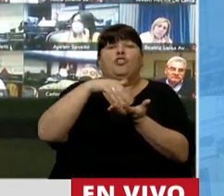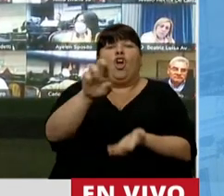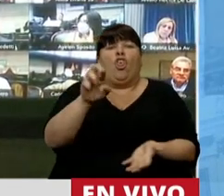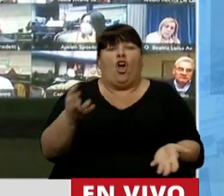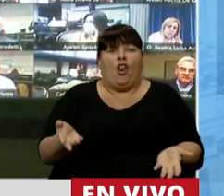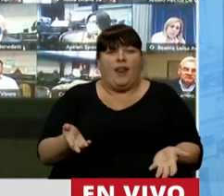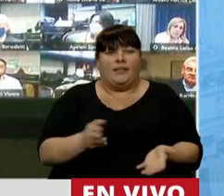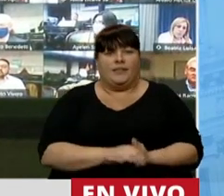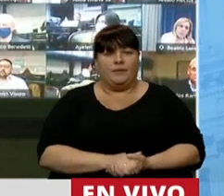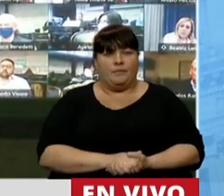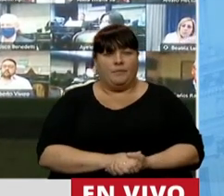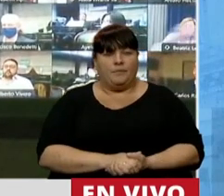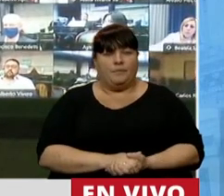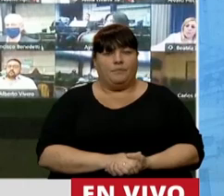dólares,